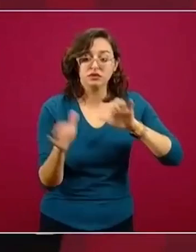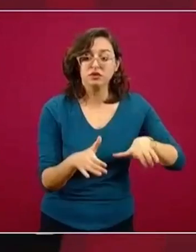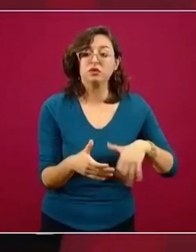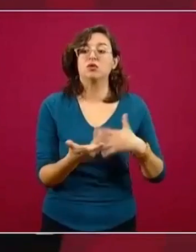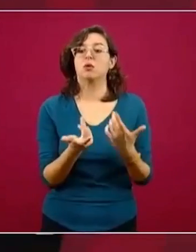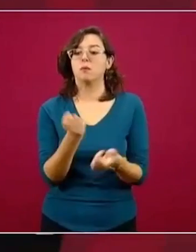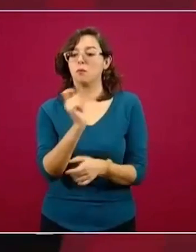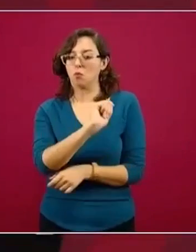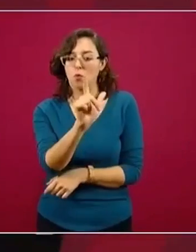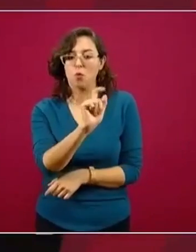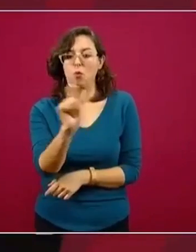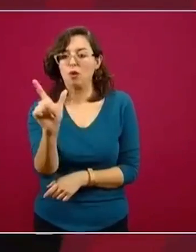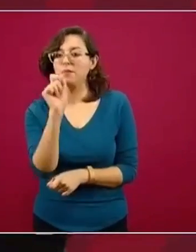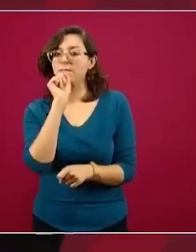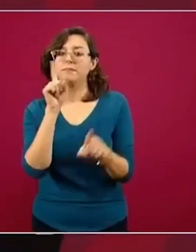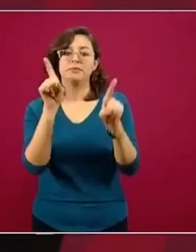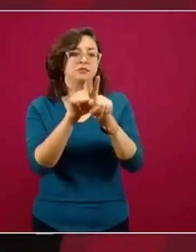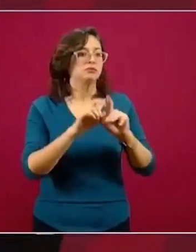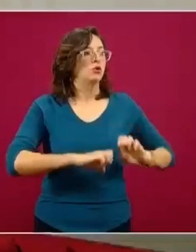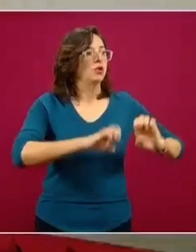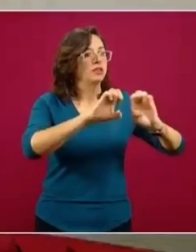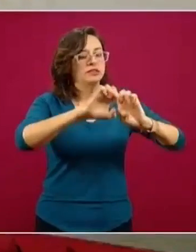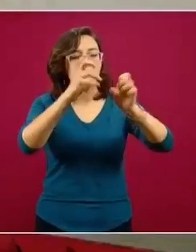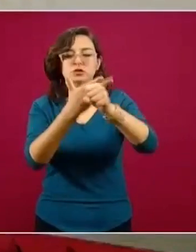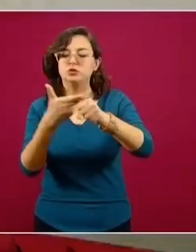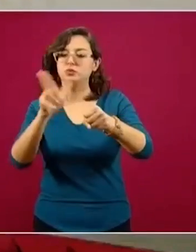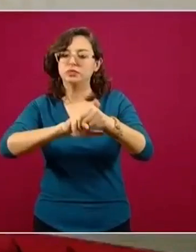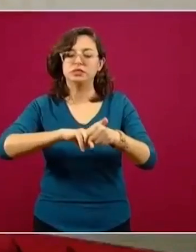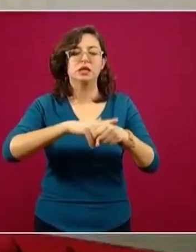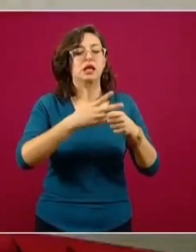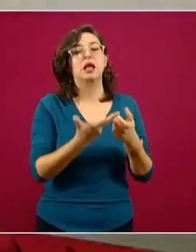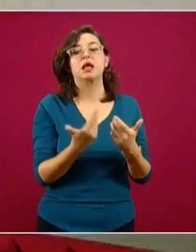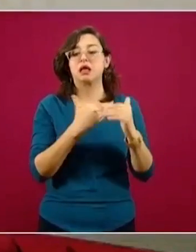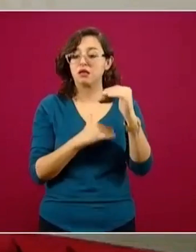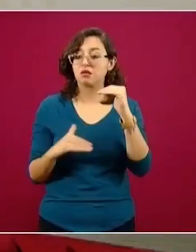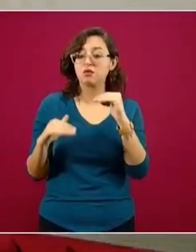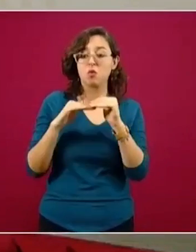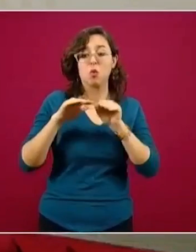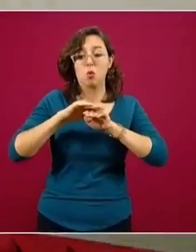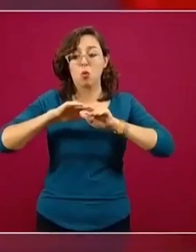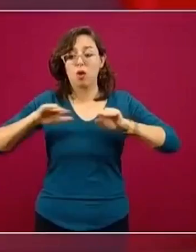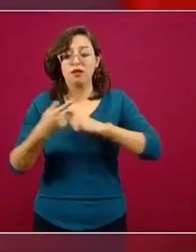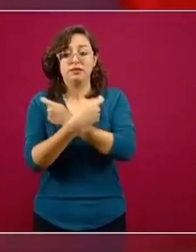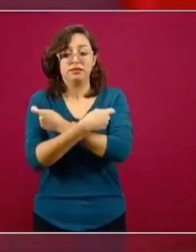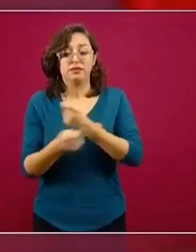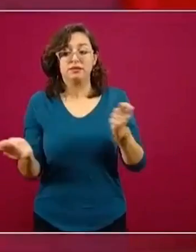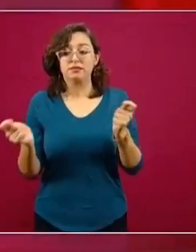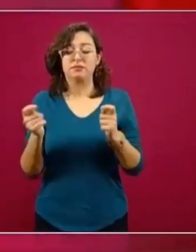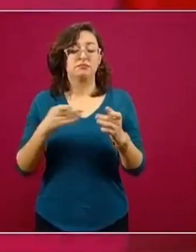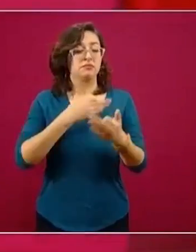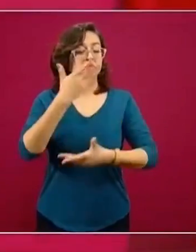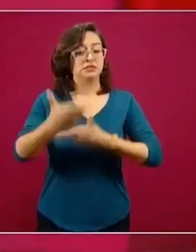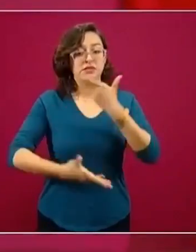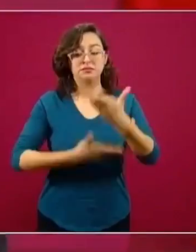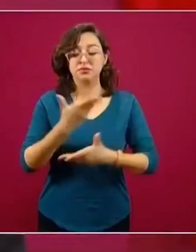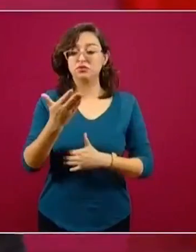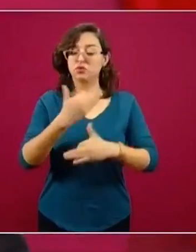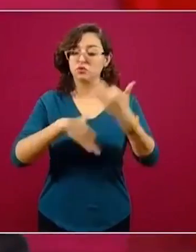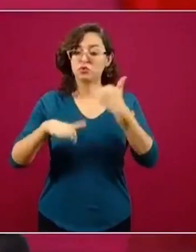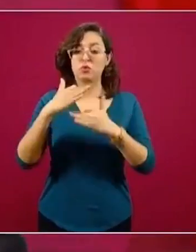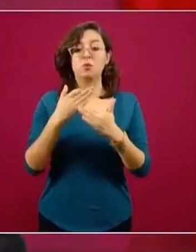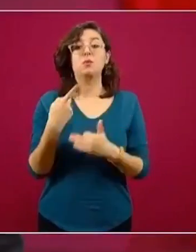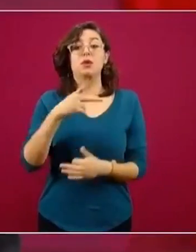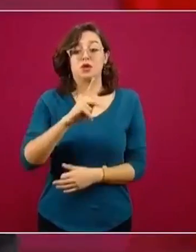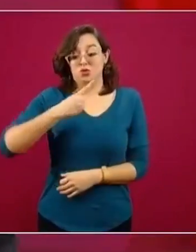profesionalización de los servicios humanos, en la cobertura, en la igualdad de distribución de estos servicios. Pero hay que